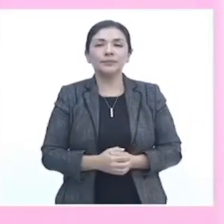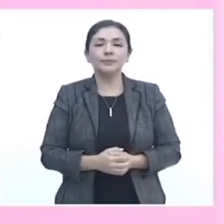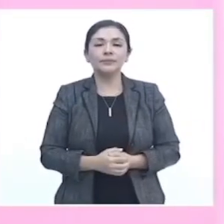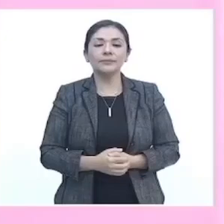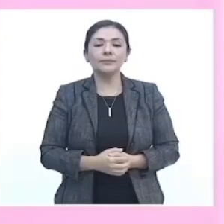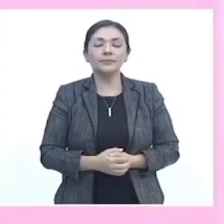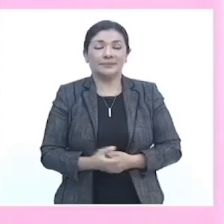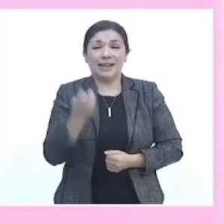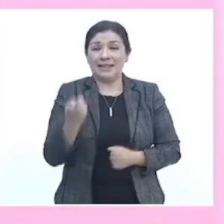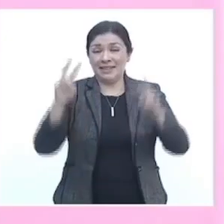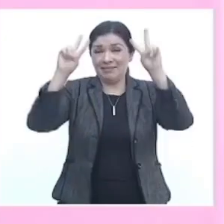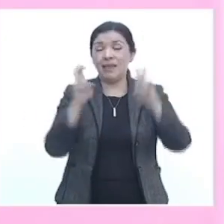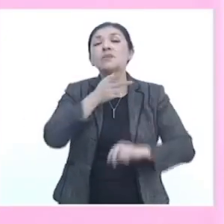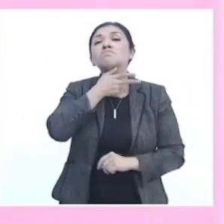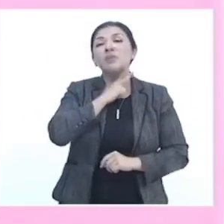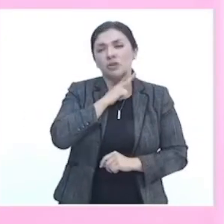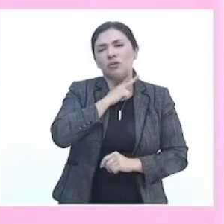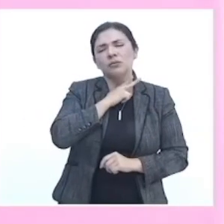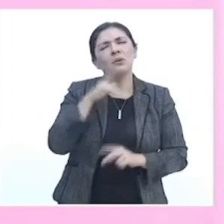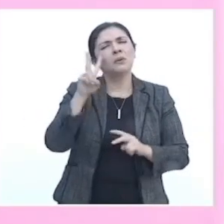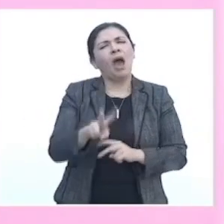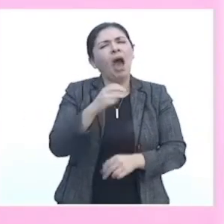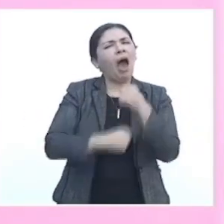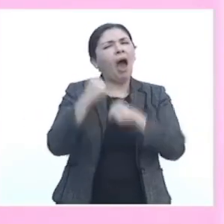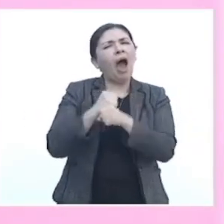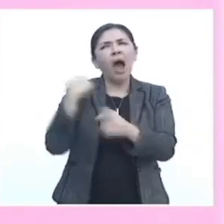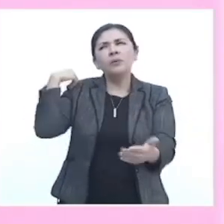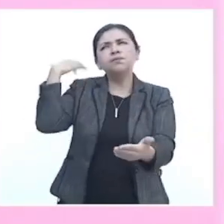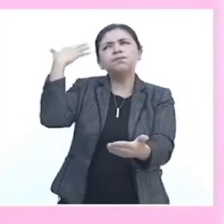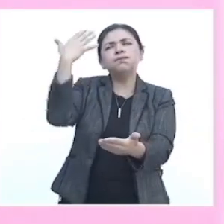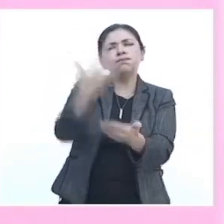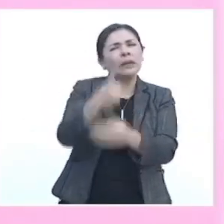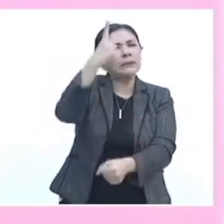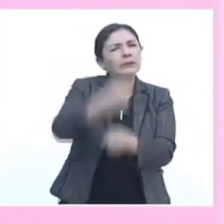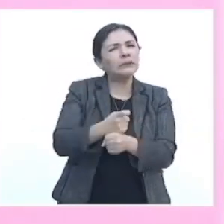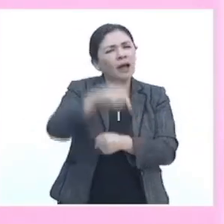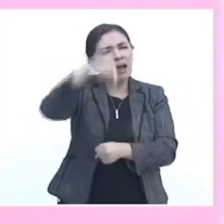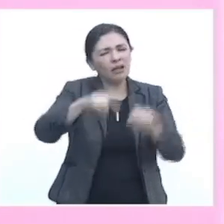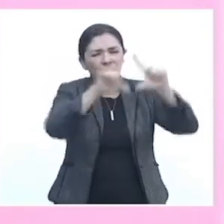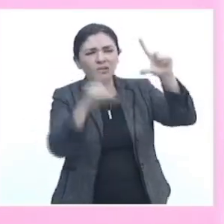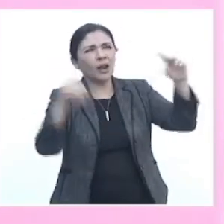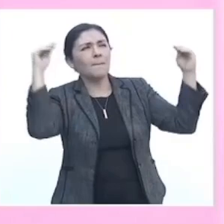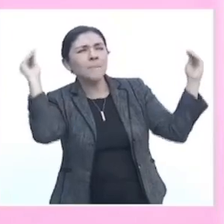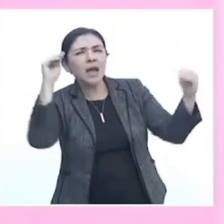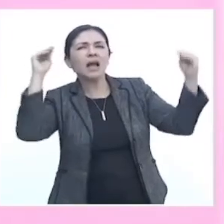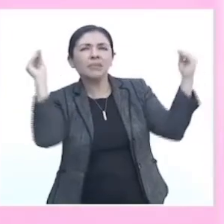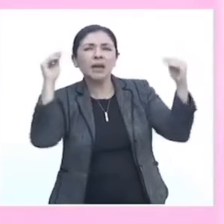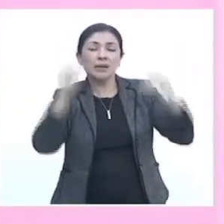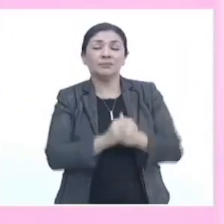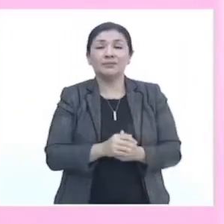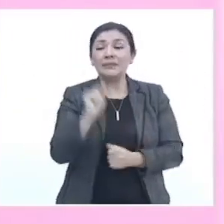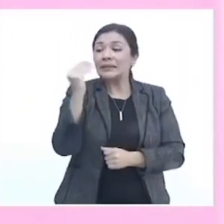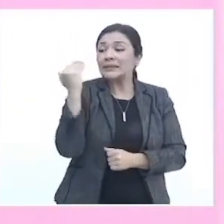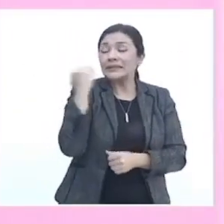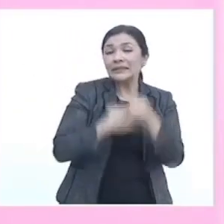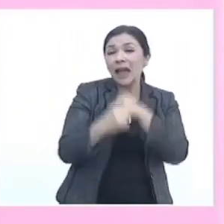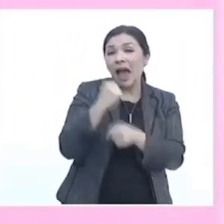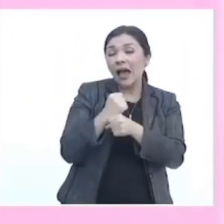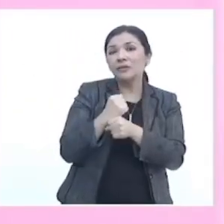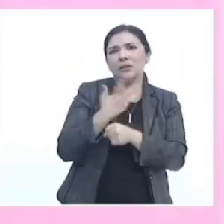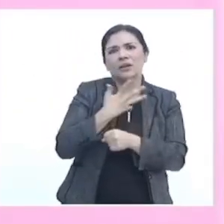El tema del petróleo ha sido por décadas parte del debate nacional. En los años recientes,